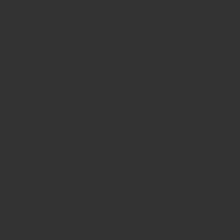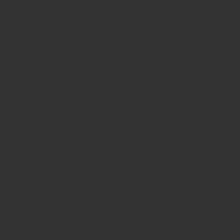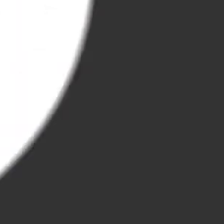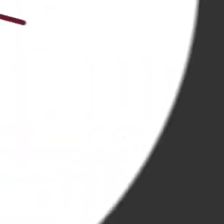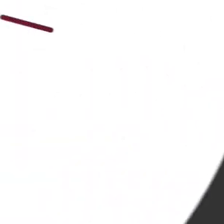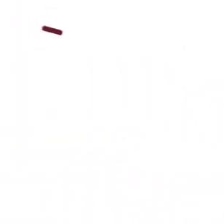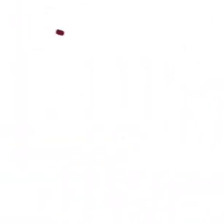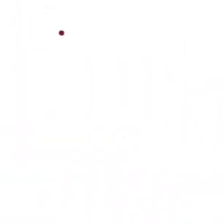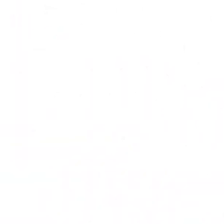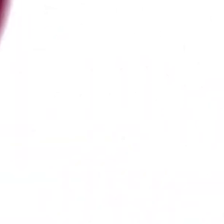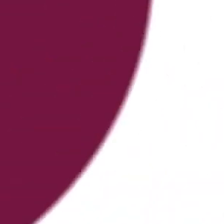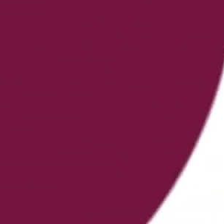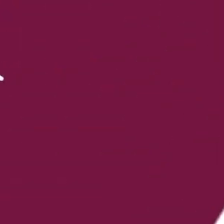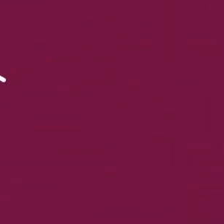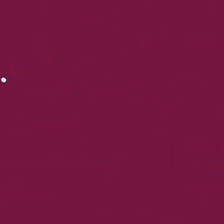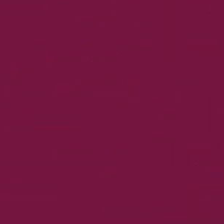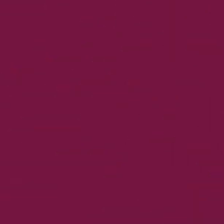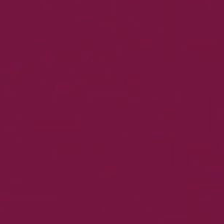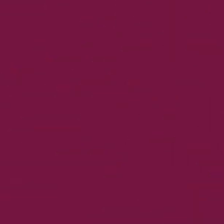de Córdoba.